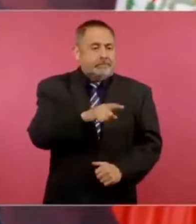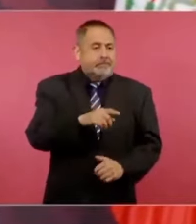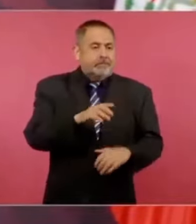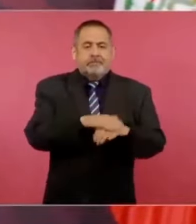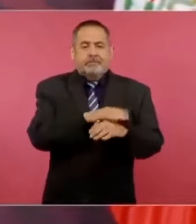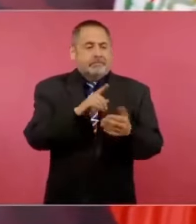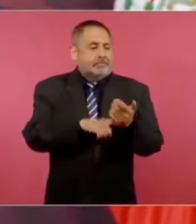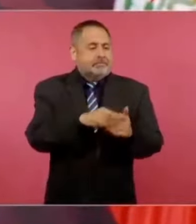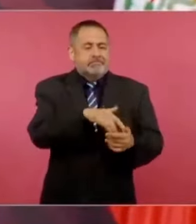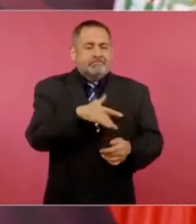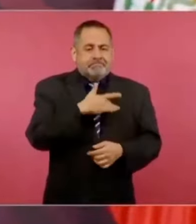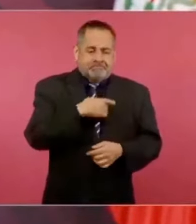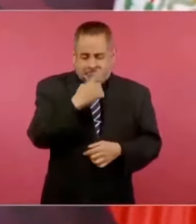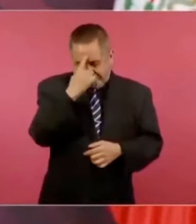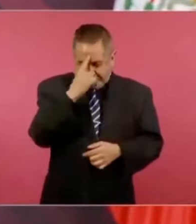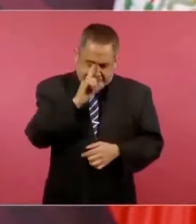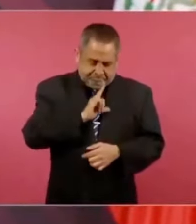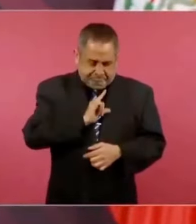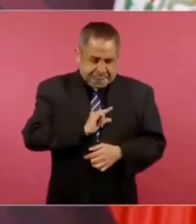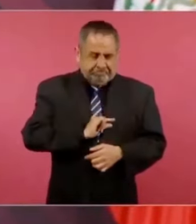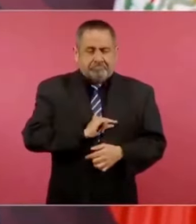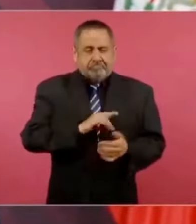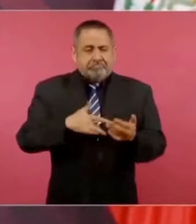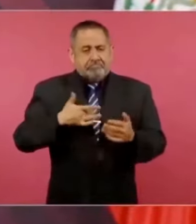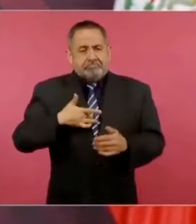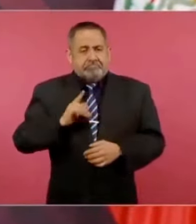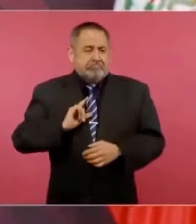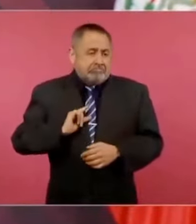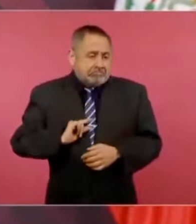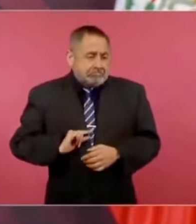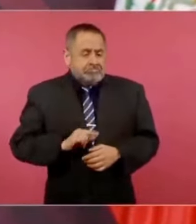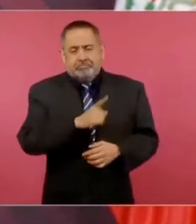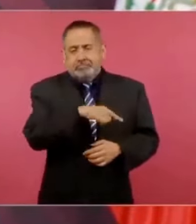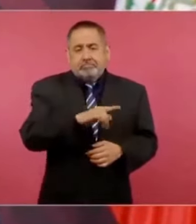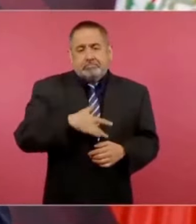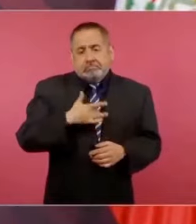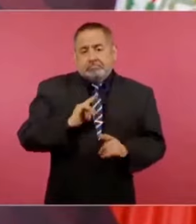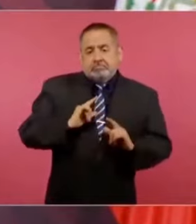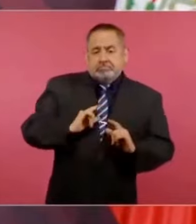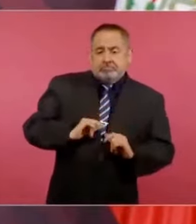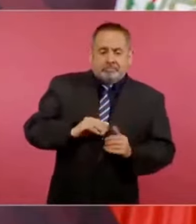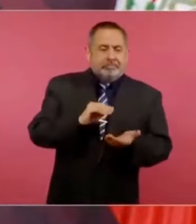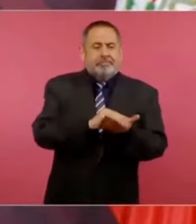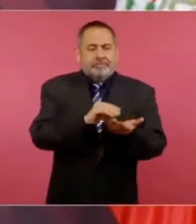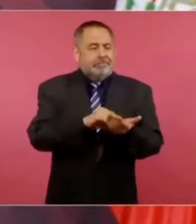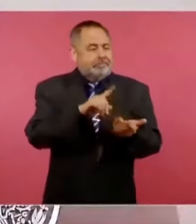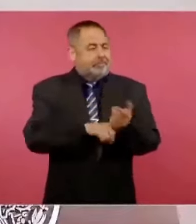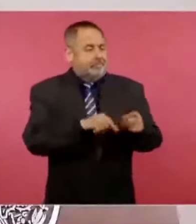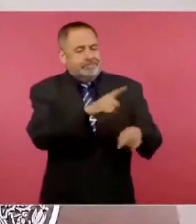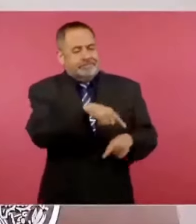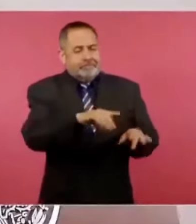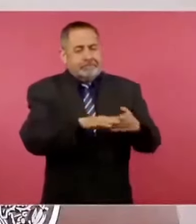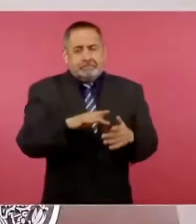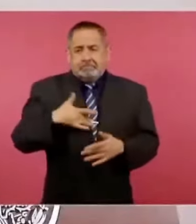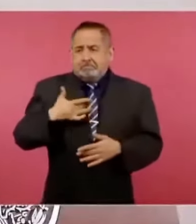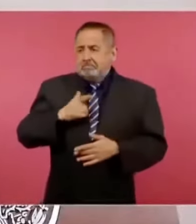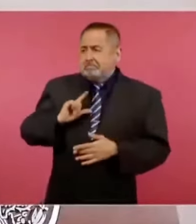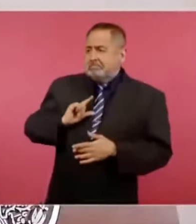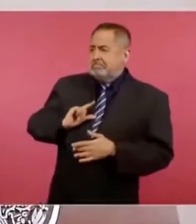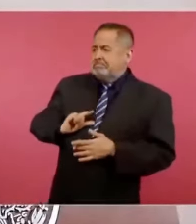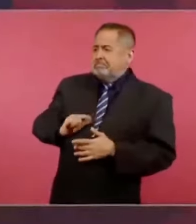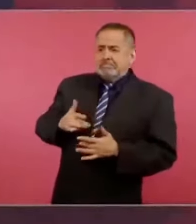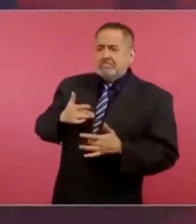de inferioridad que existe en el